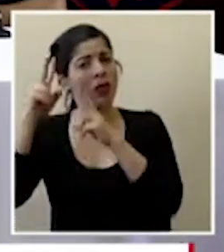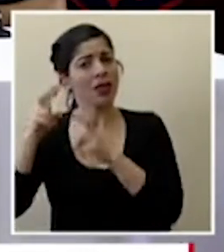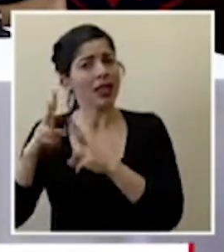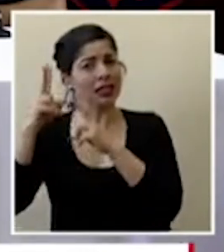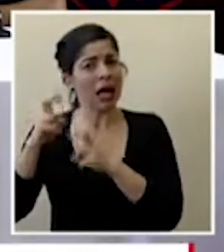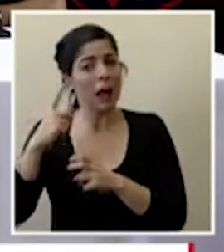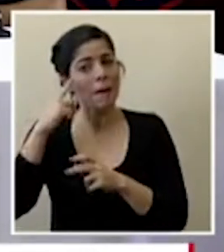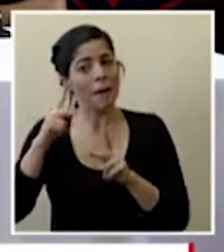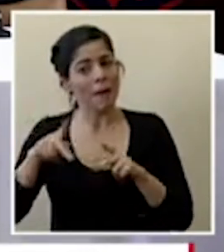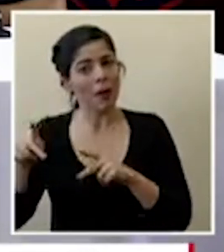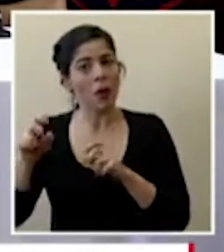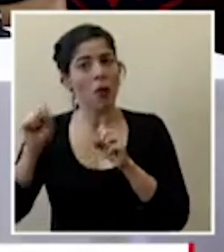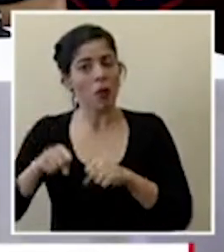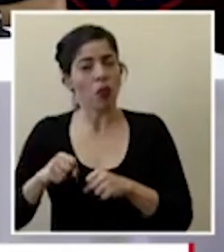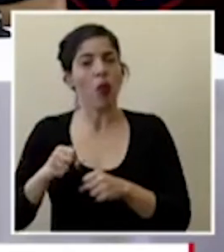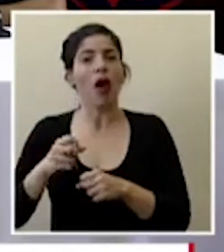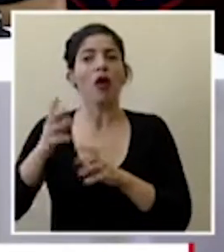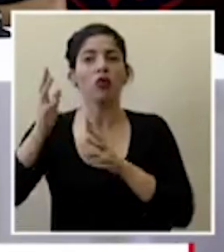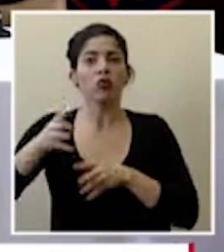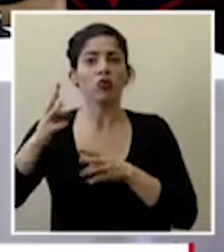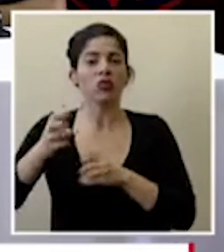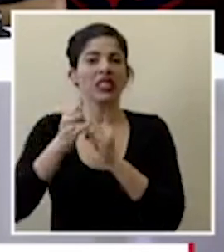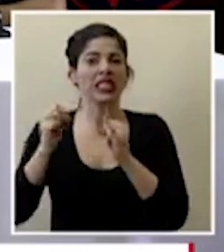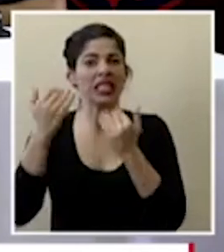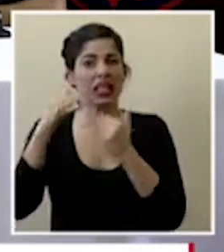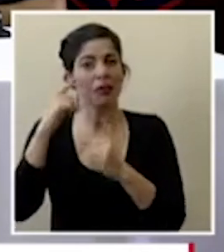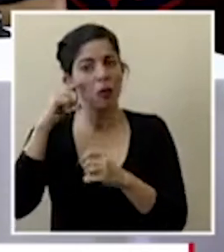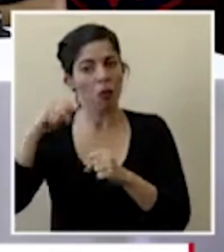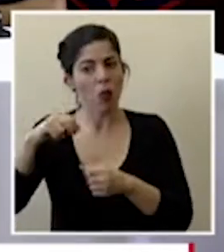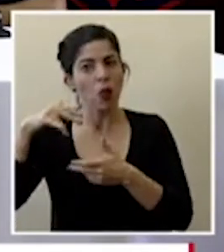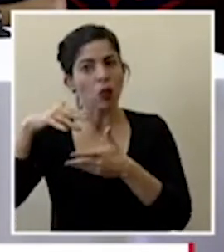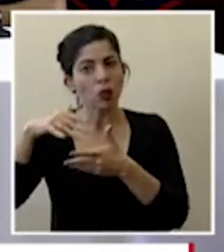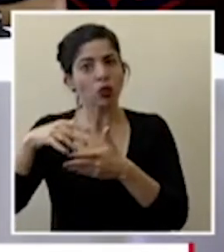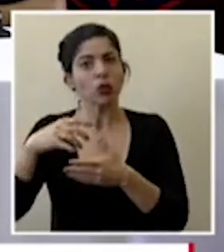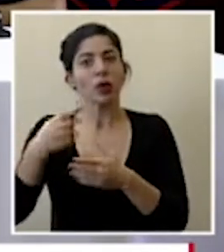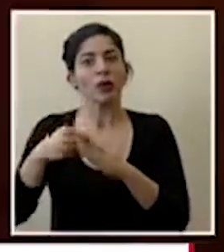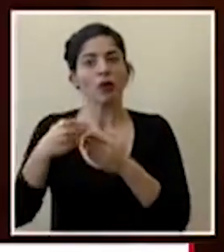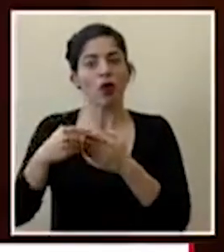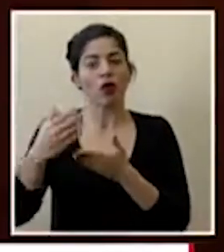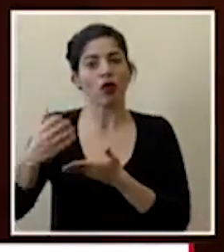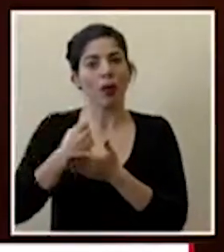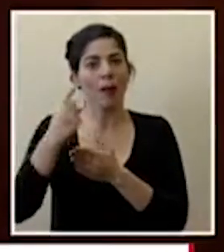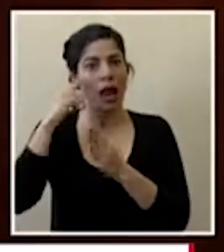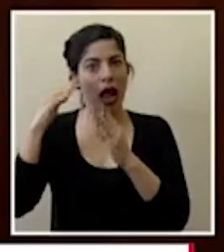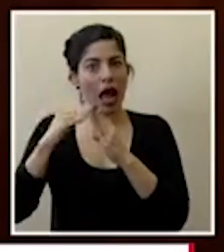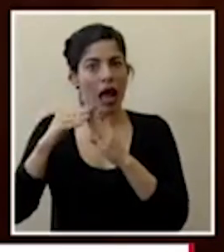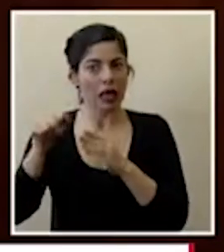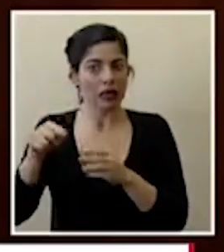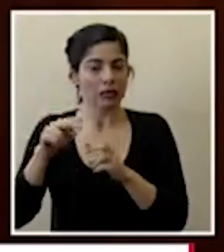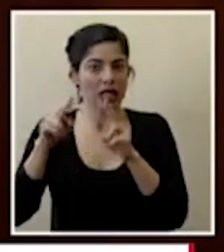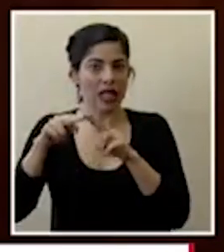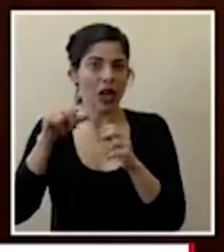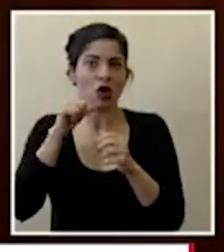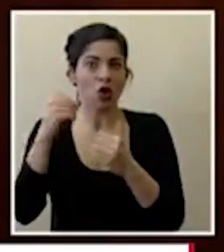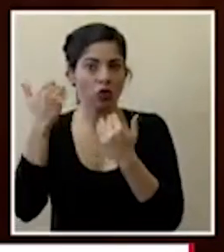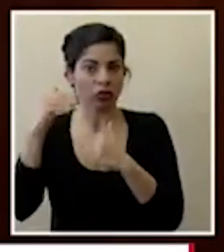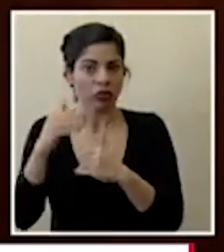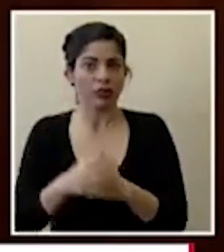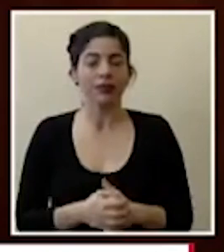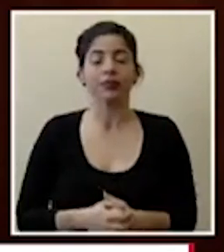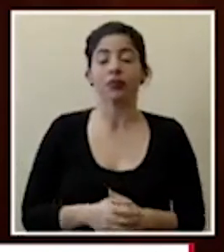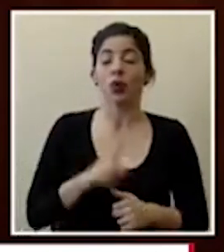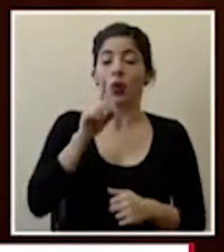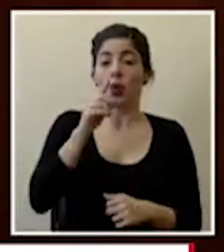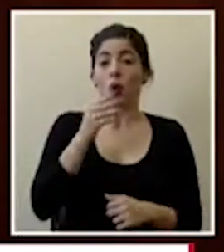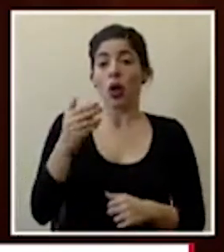población tenga acceso a la tecnología sin limitaciones para seguir estudiando y llevando ingresos a sus hogares mire una de las cosas que nosotros